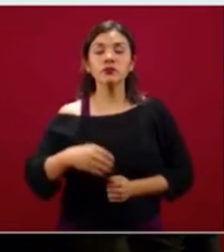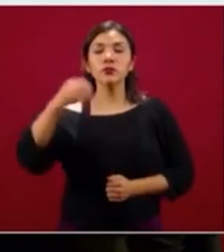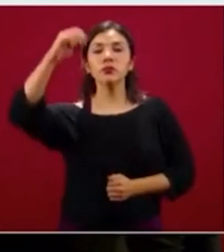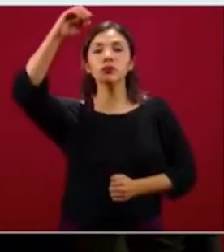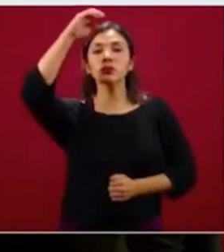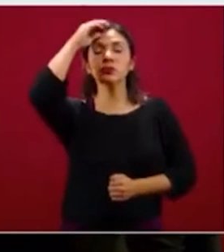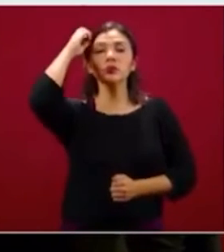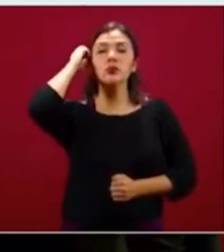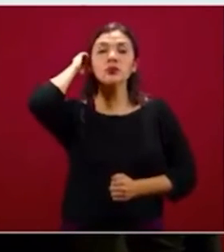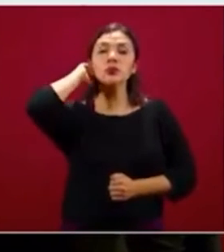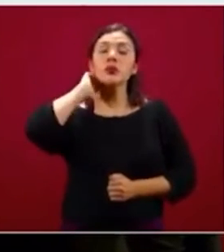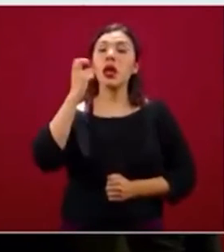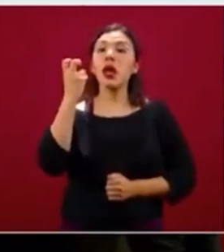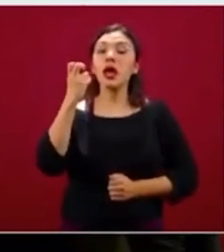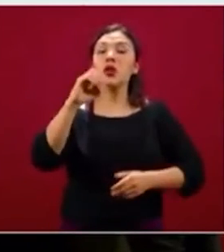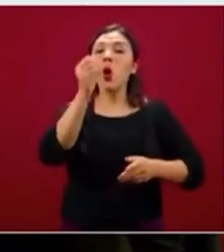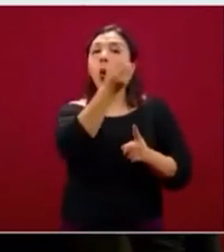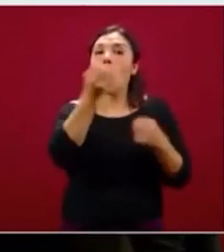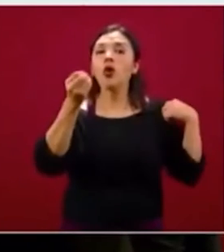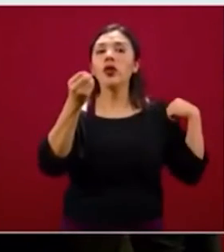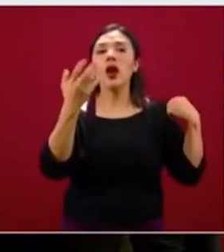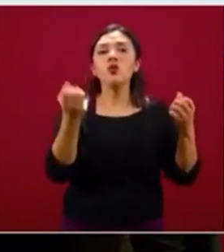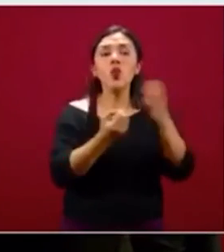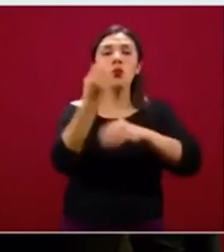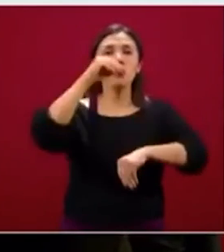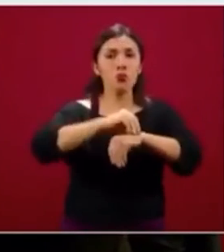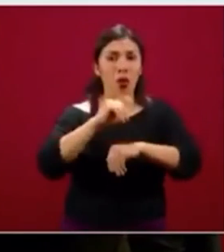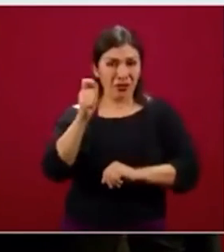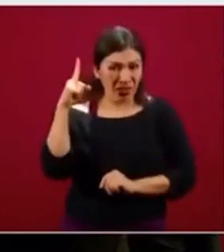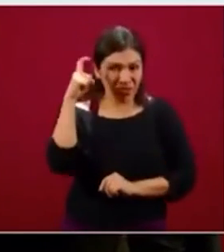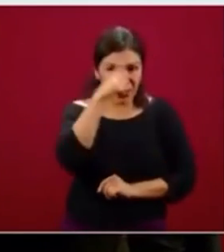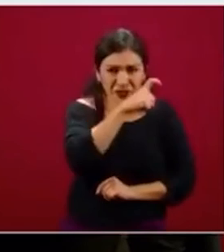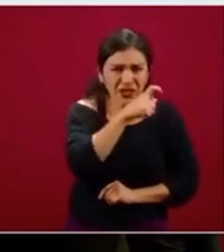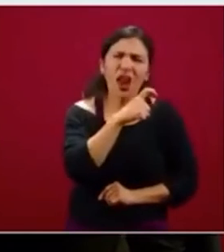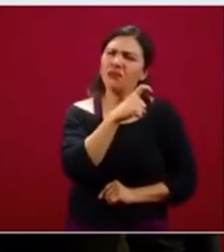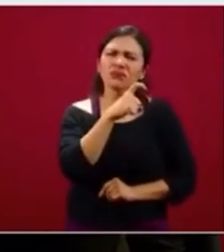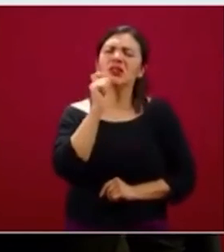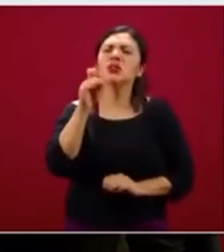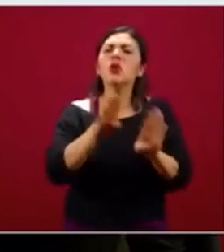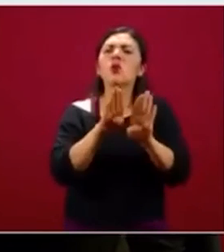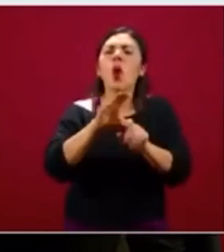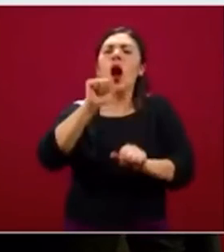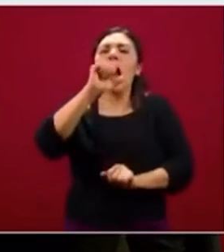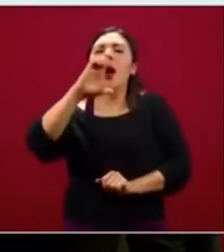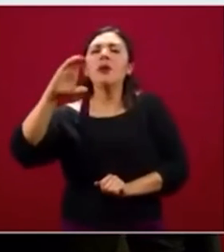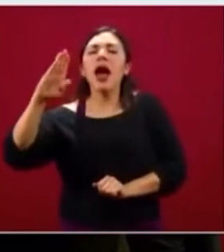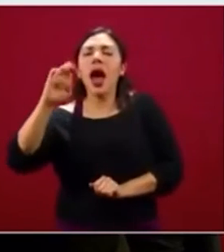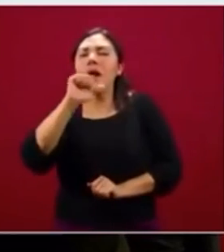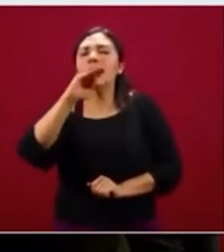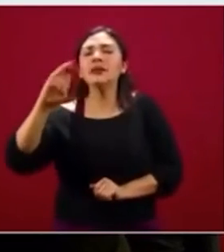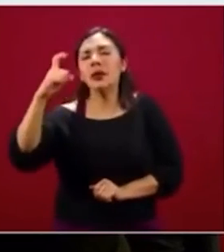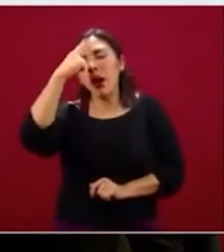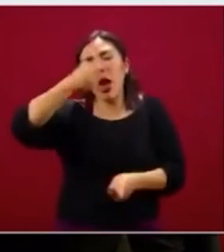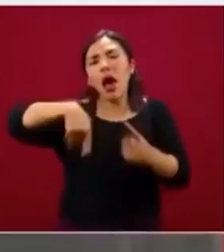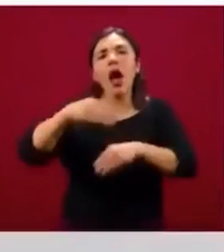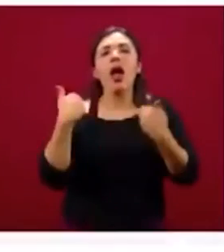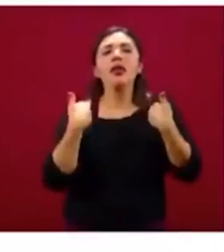estamos impulsando, no son medidas difíciles, es el ABC de la seguridad de salud en el trabajo,